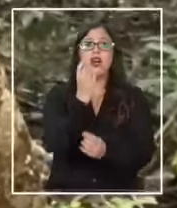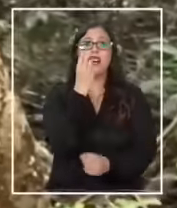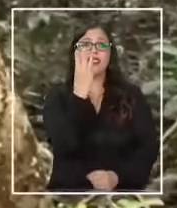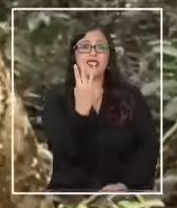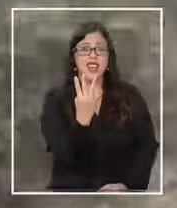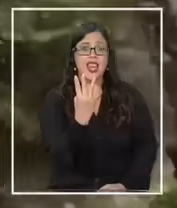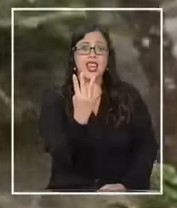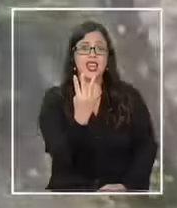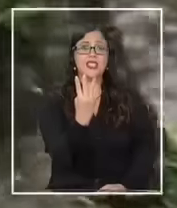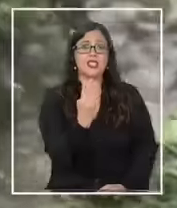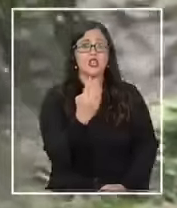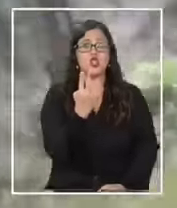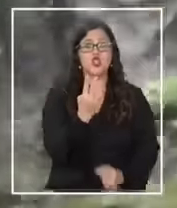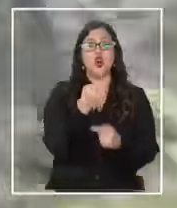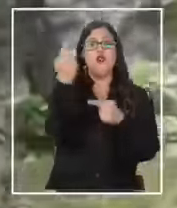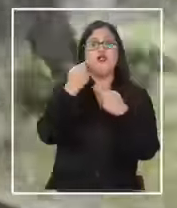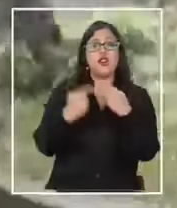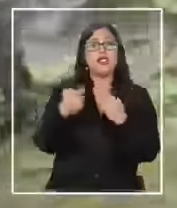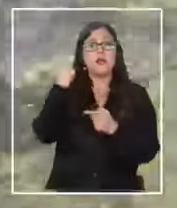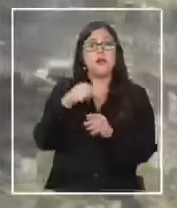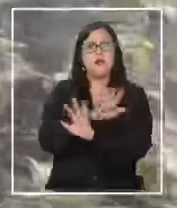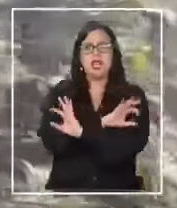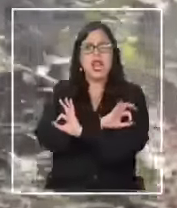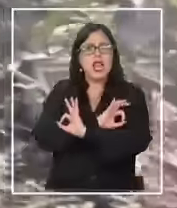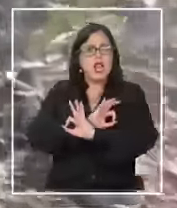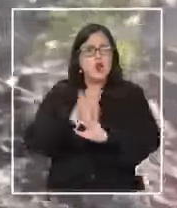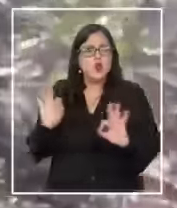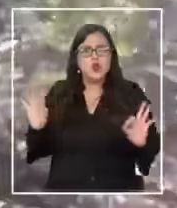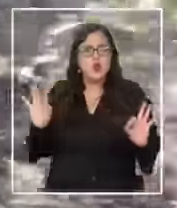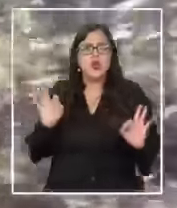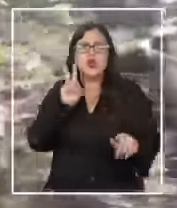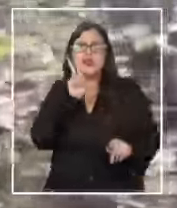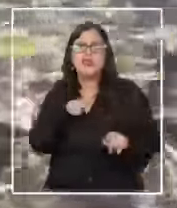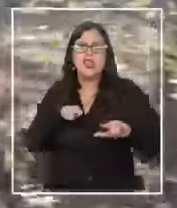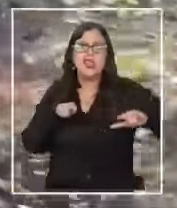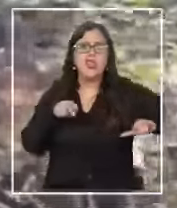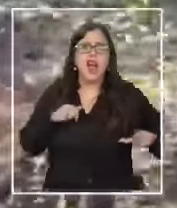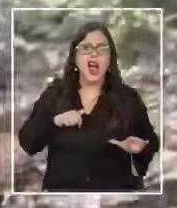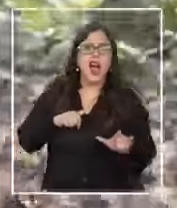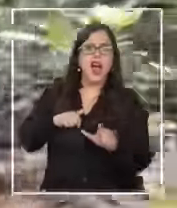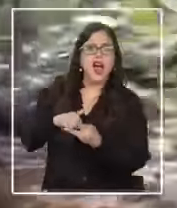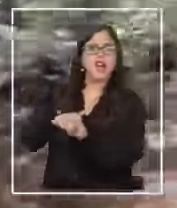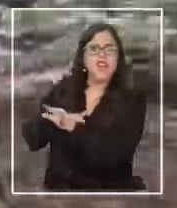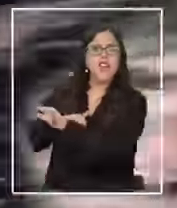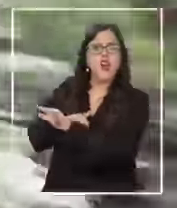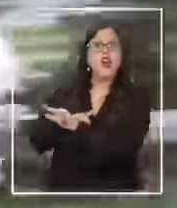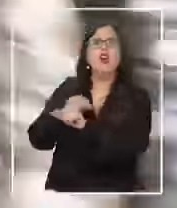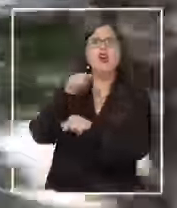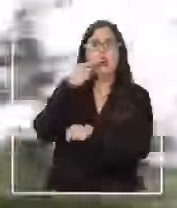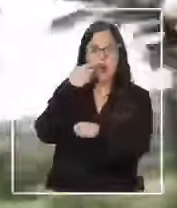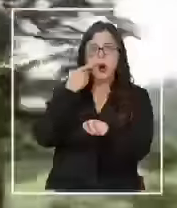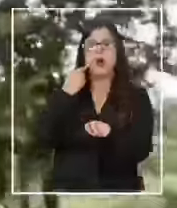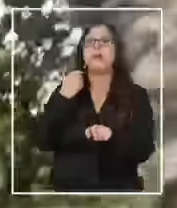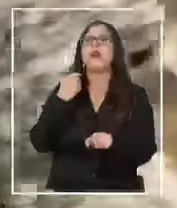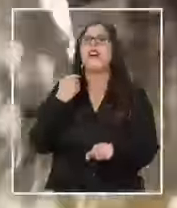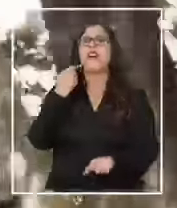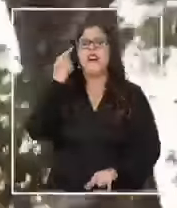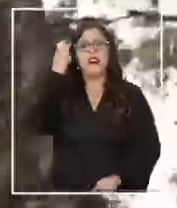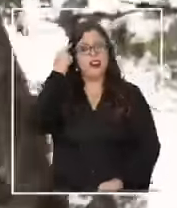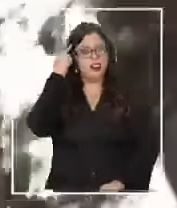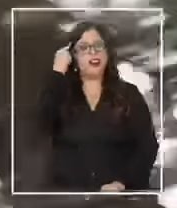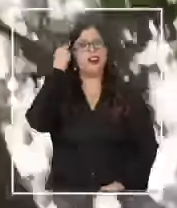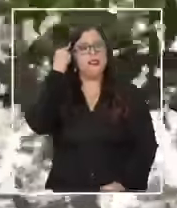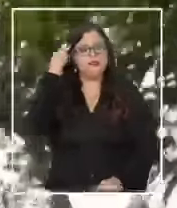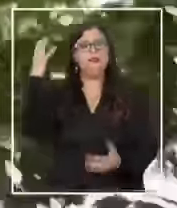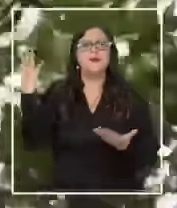estado en ellos dos veces pero que nadie lo había hecho sin subirse a un avión se propuso lograr esa hazaña que tras